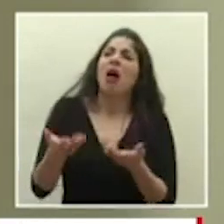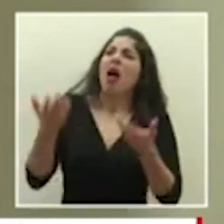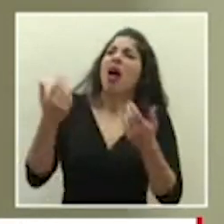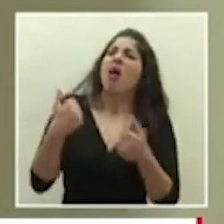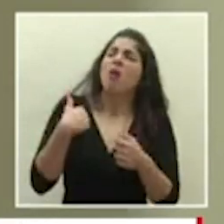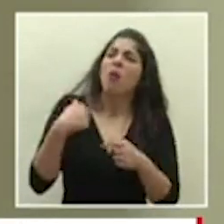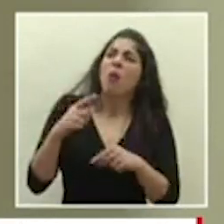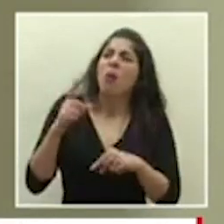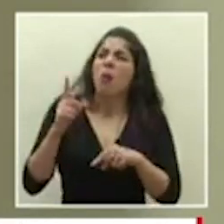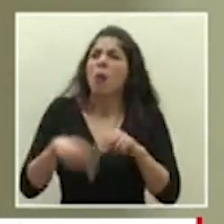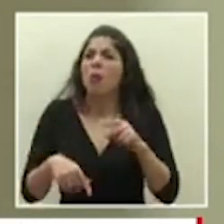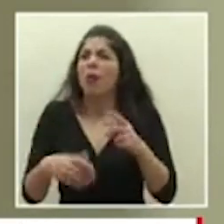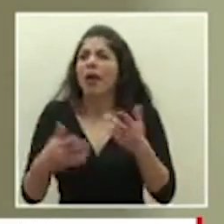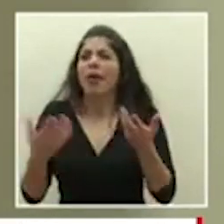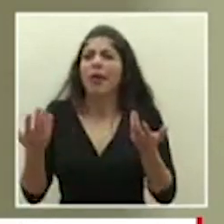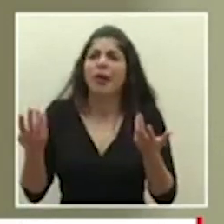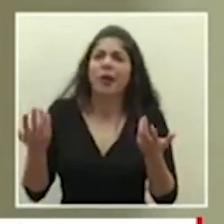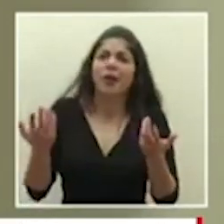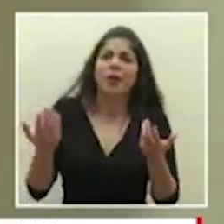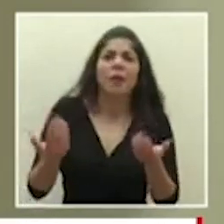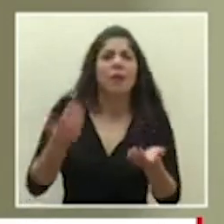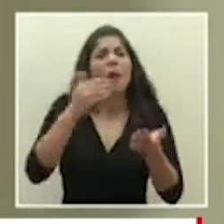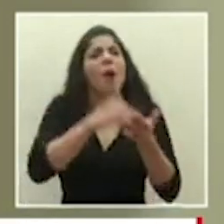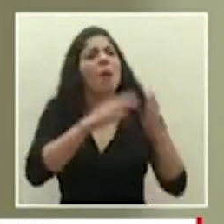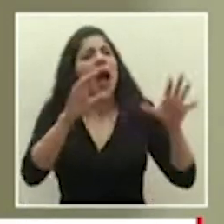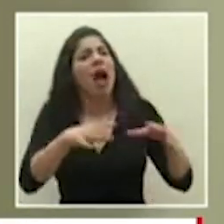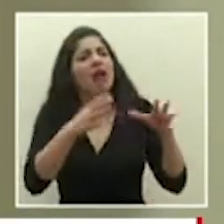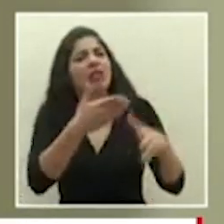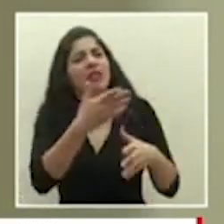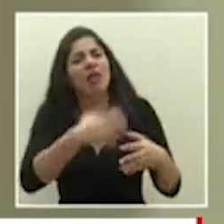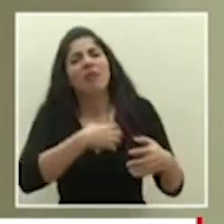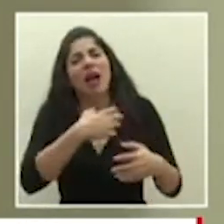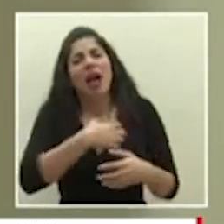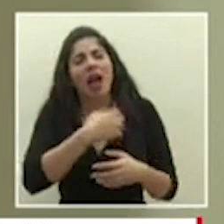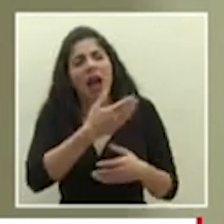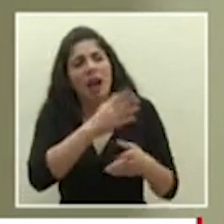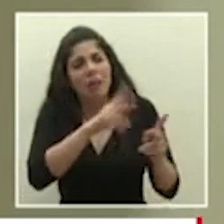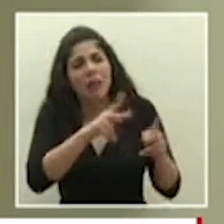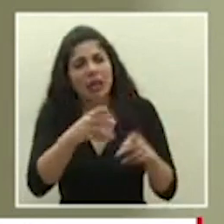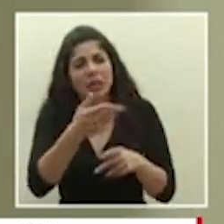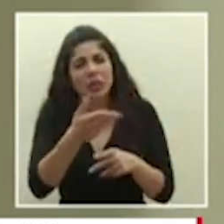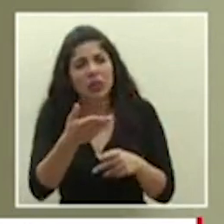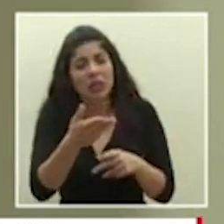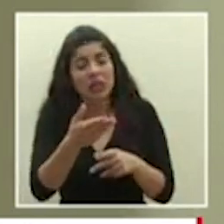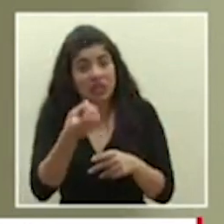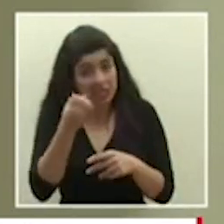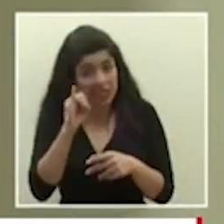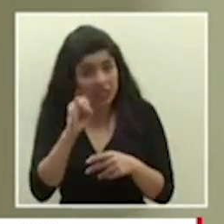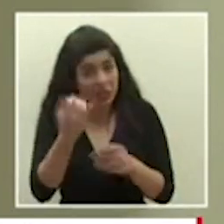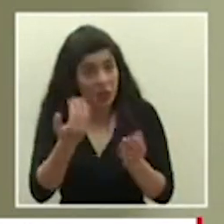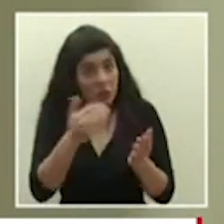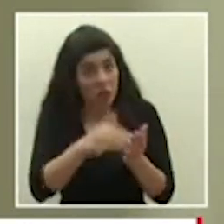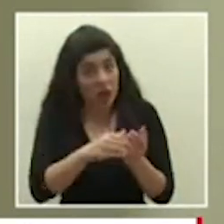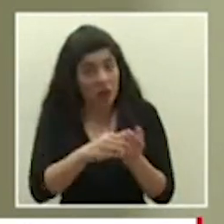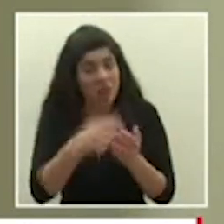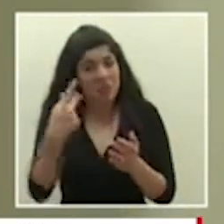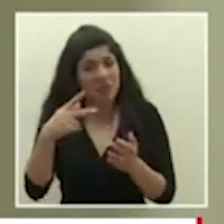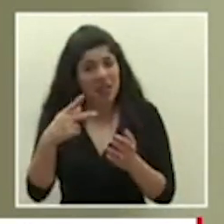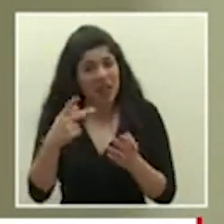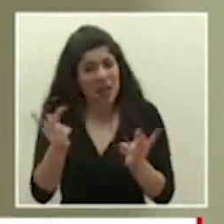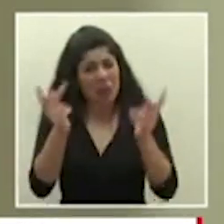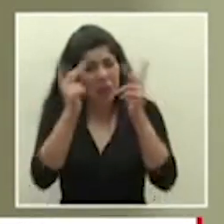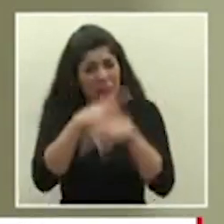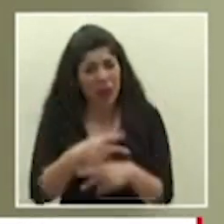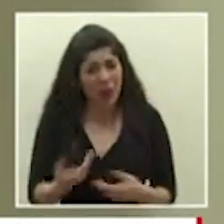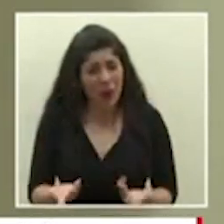eventualmente retomar muchas actividades si lo hacemos el riesgo se incrementa enormemente de que